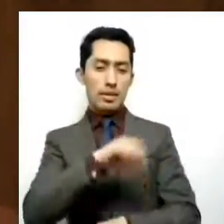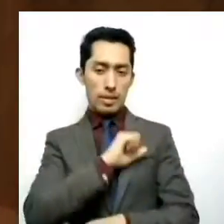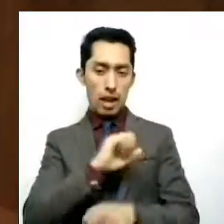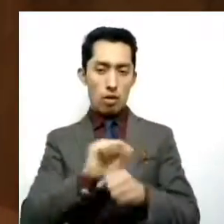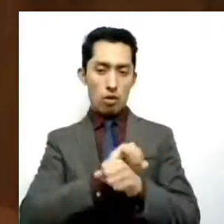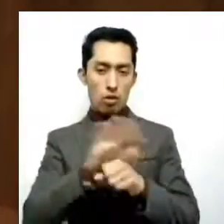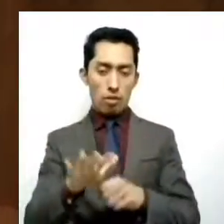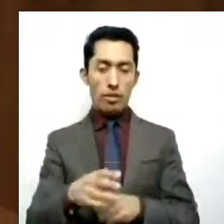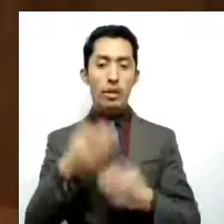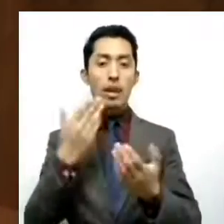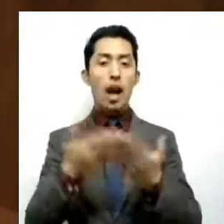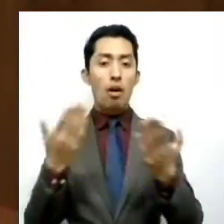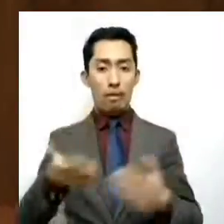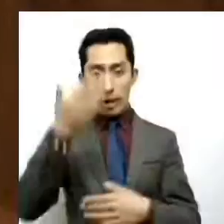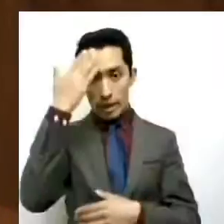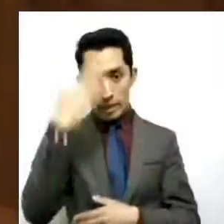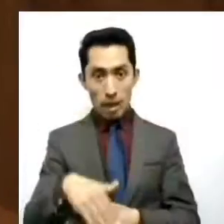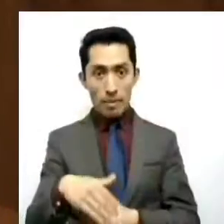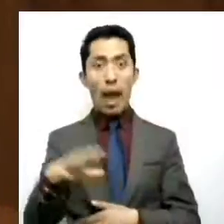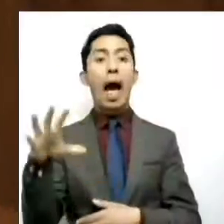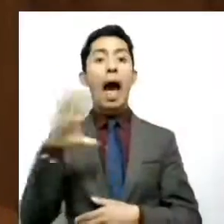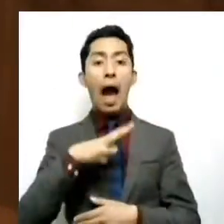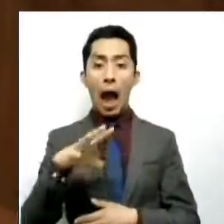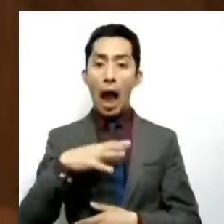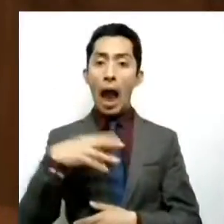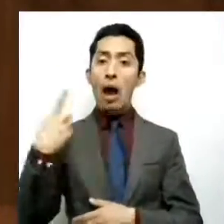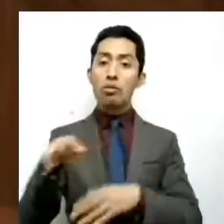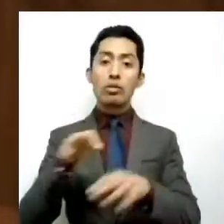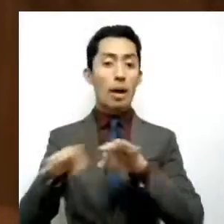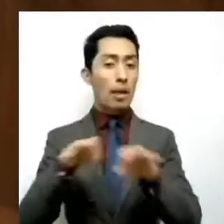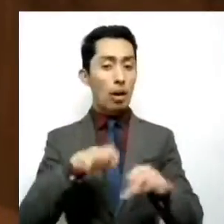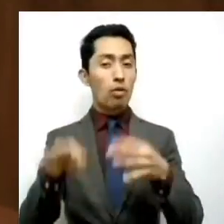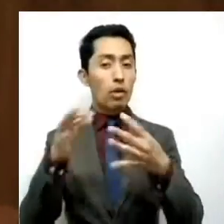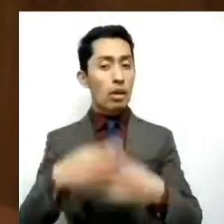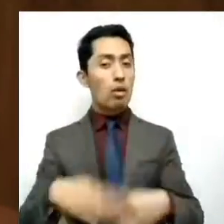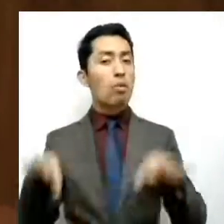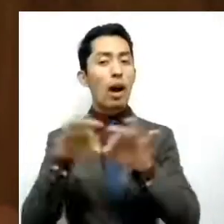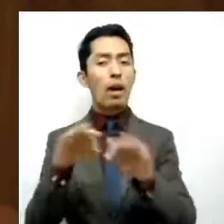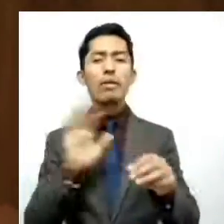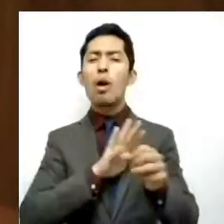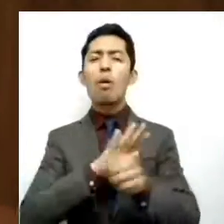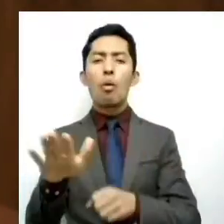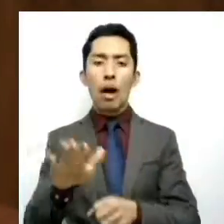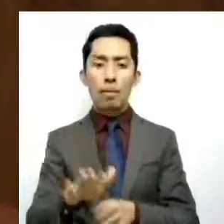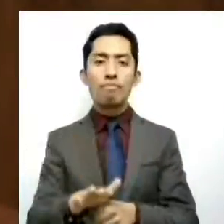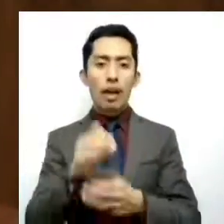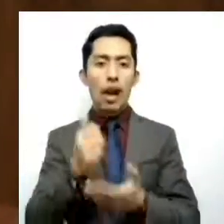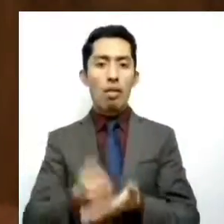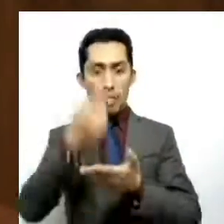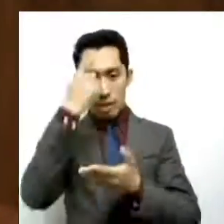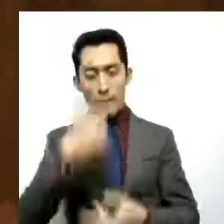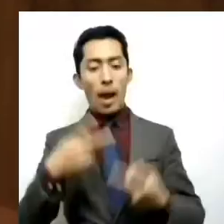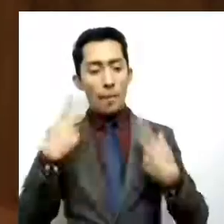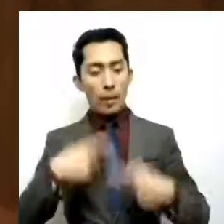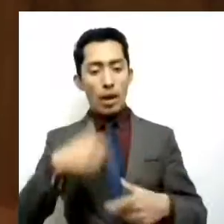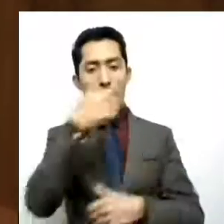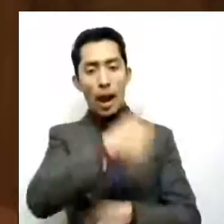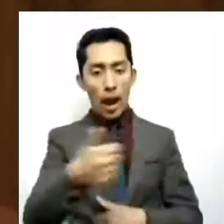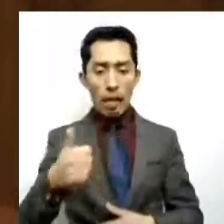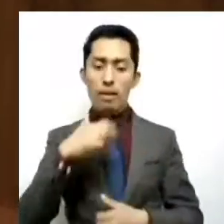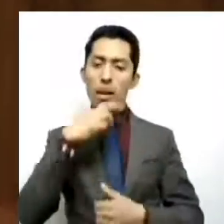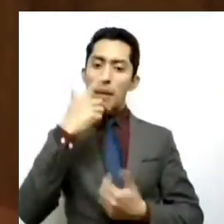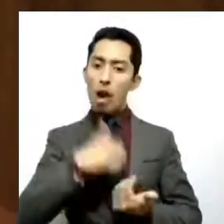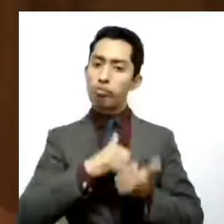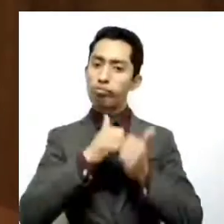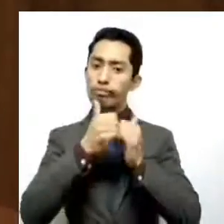que si existe una labor importante es aquella que nos permita ser mejores personas, es decir,